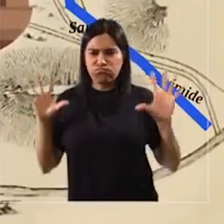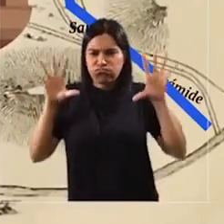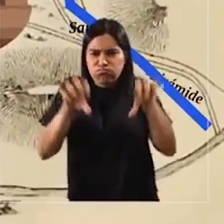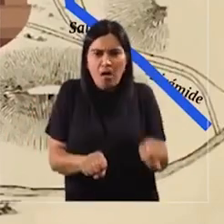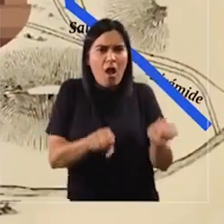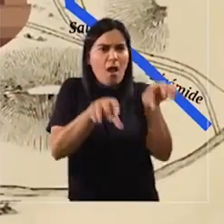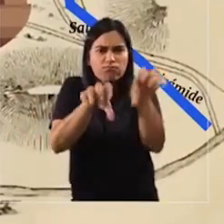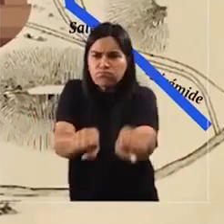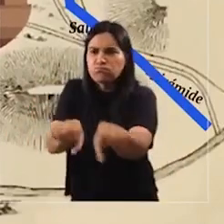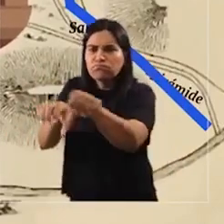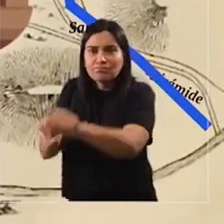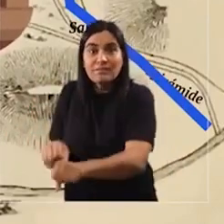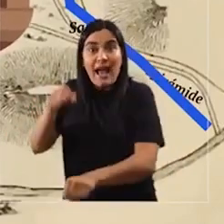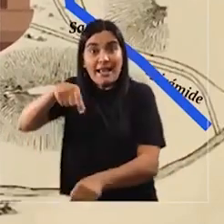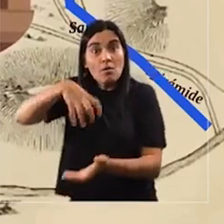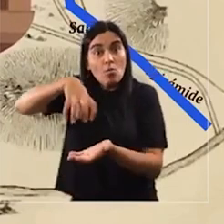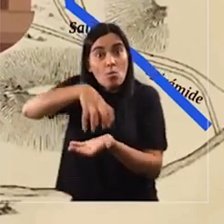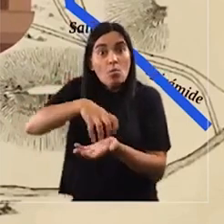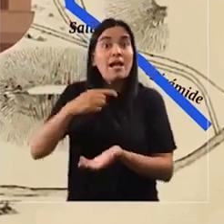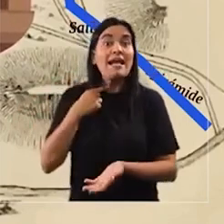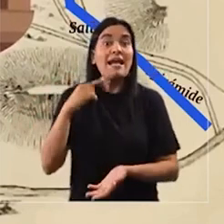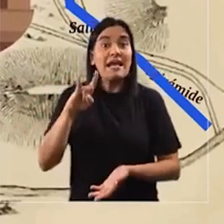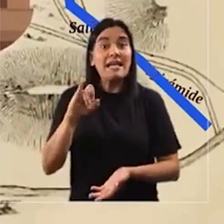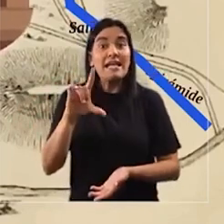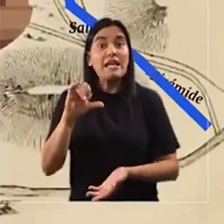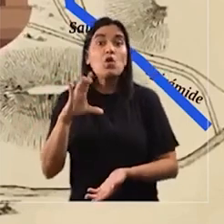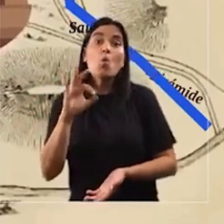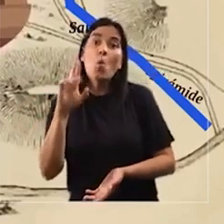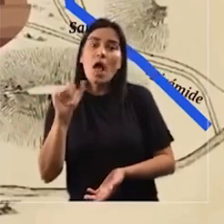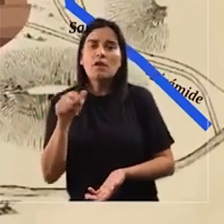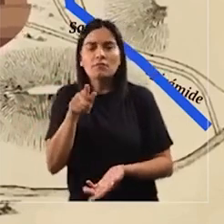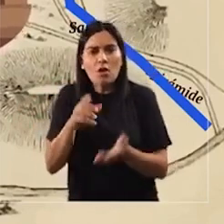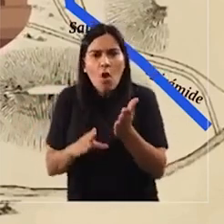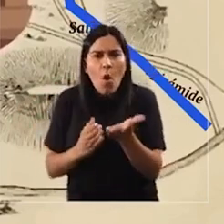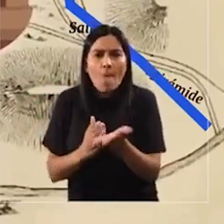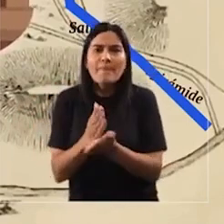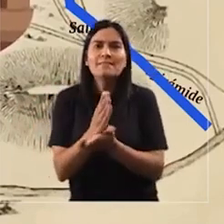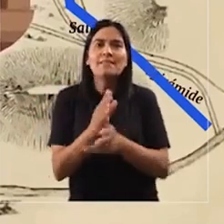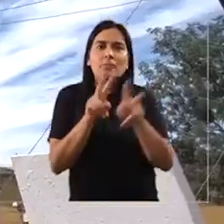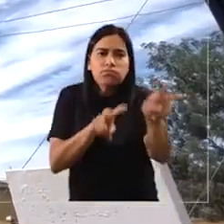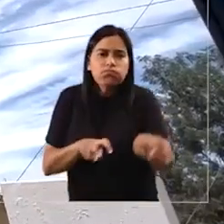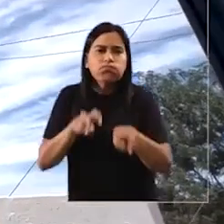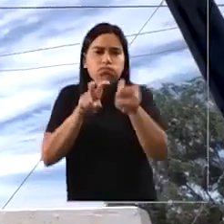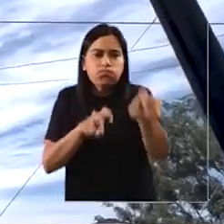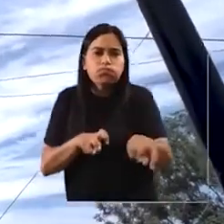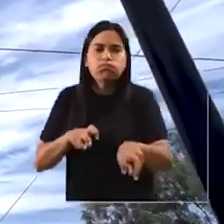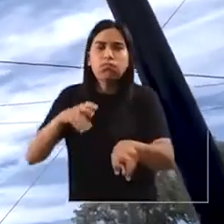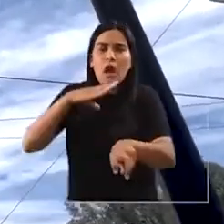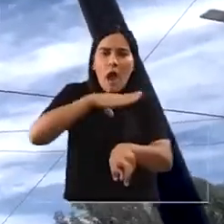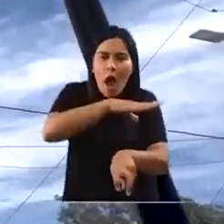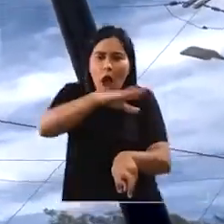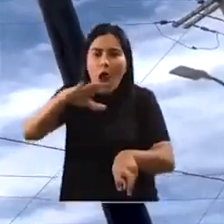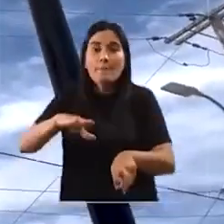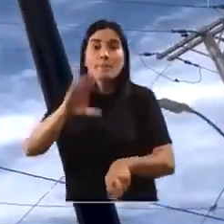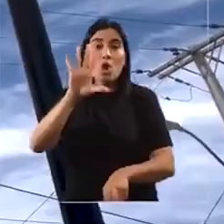Quilicura continuó con su desarrollo agrícola y rural, que continuaría por otros cinco siglos más.